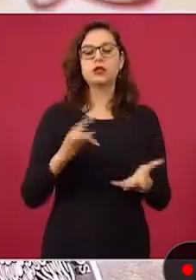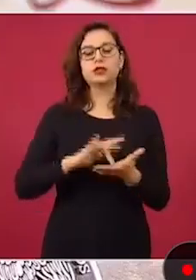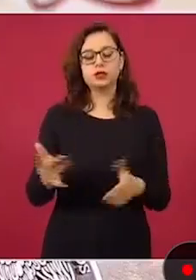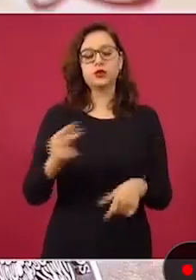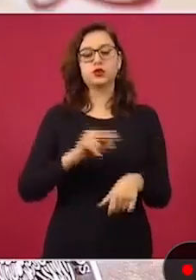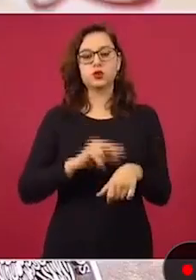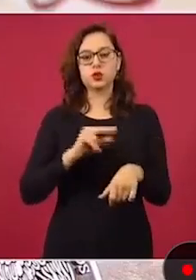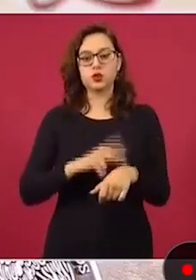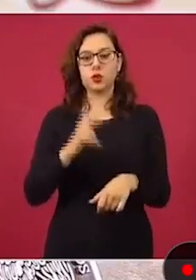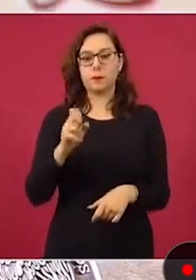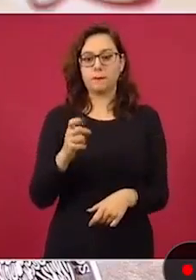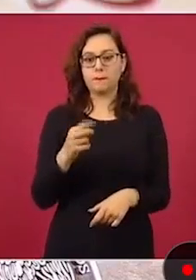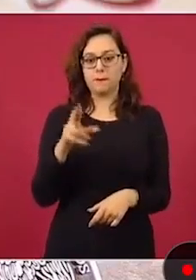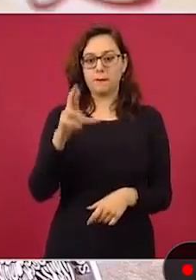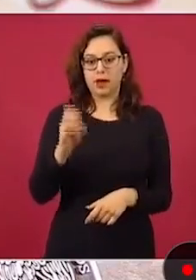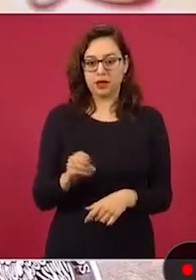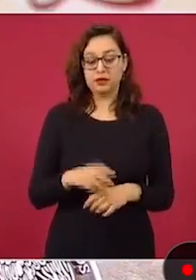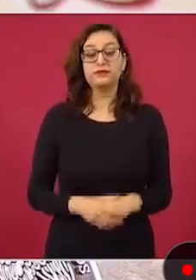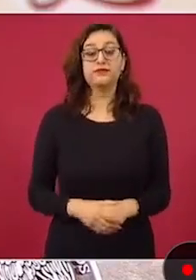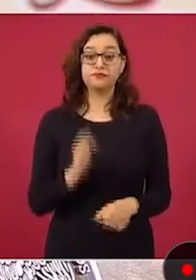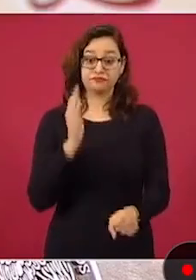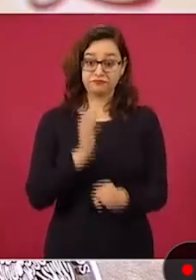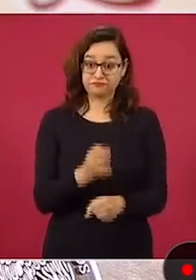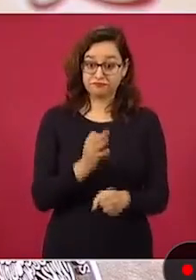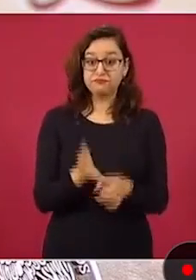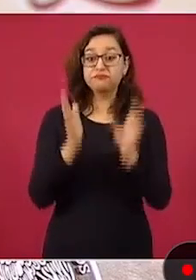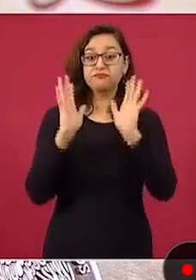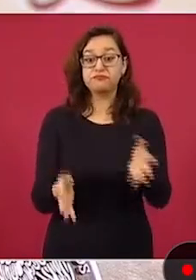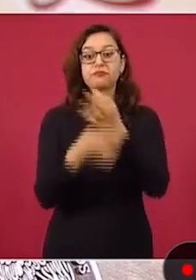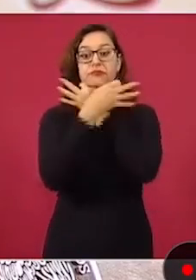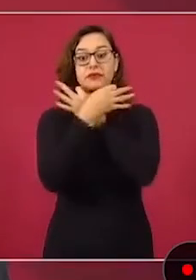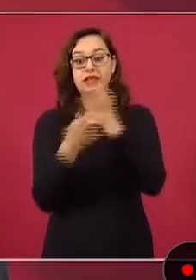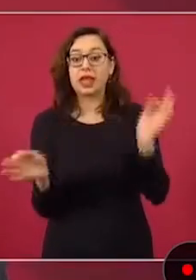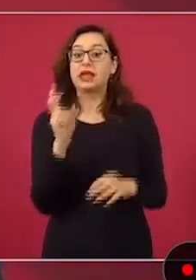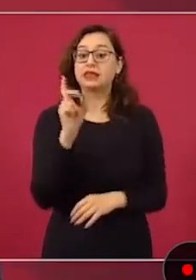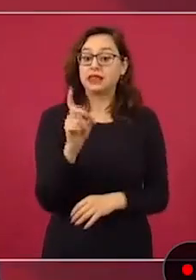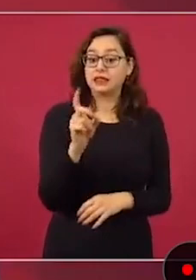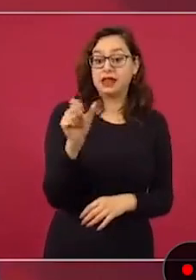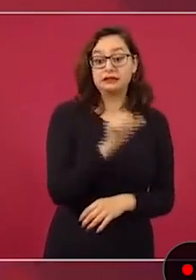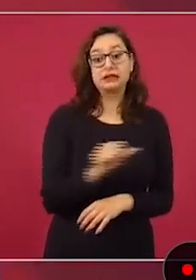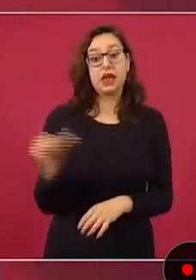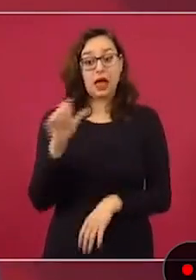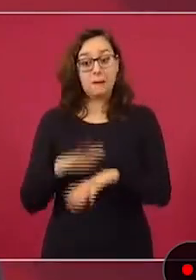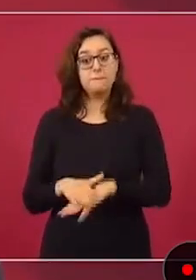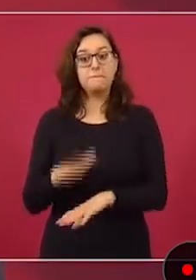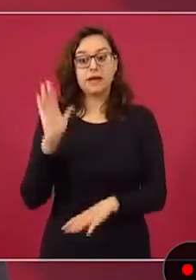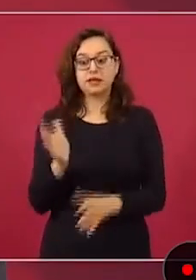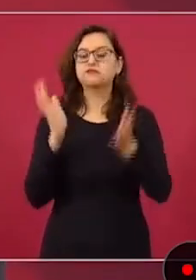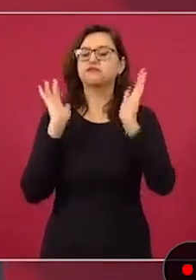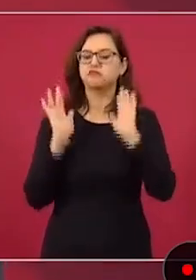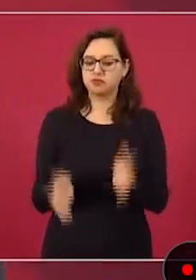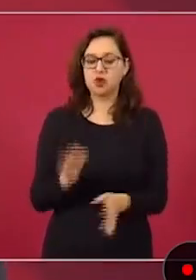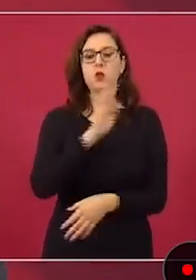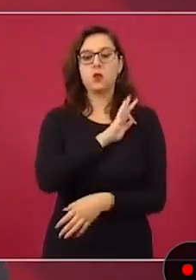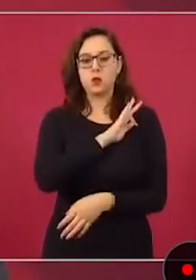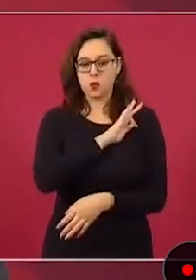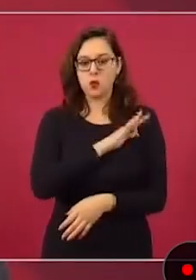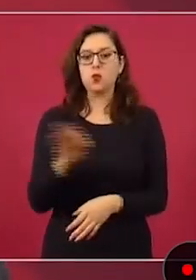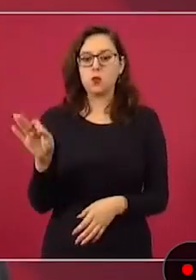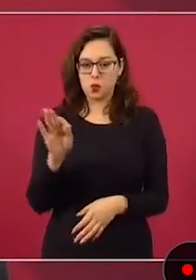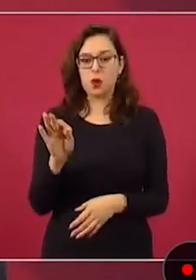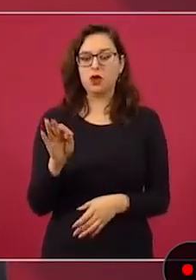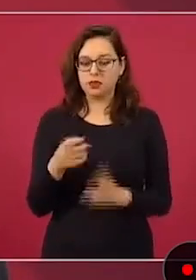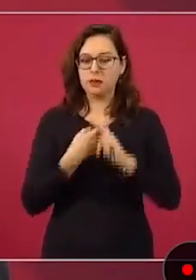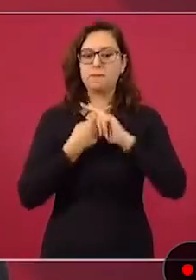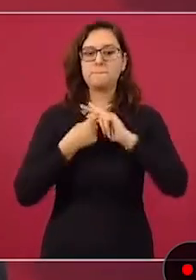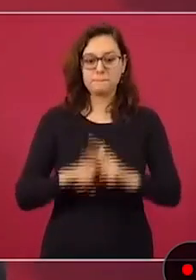Oficialmente se abre el registro para personas de 30 años en adelante, particularmente 30, 39 años de